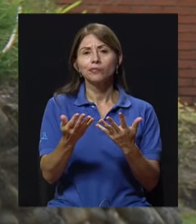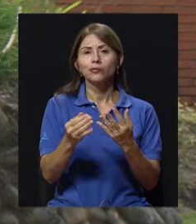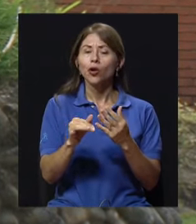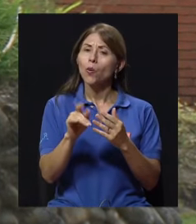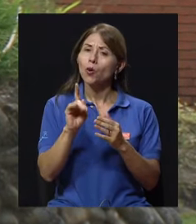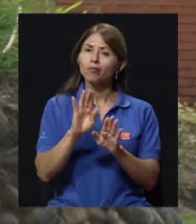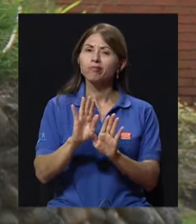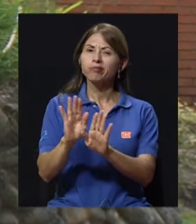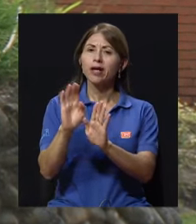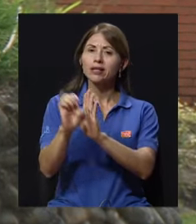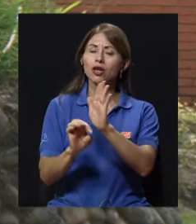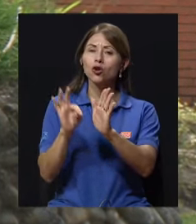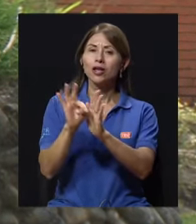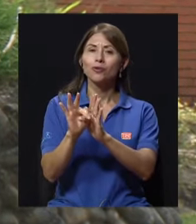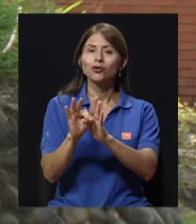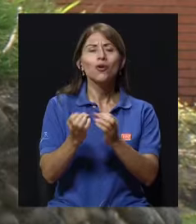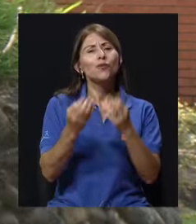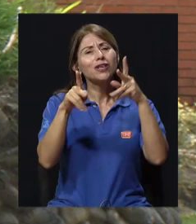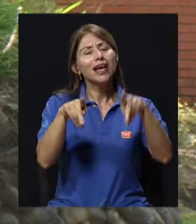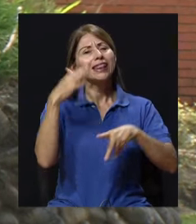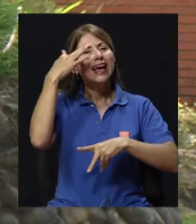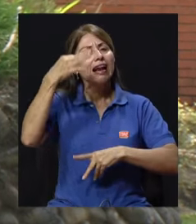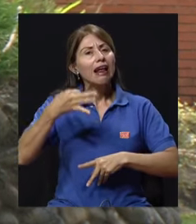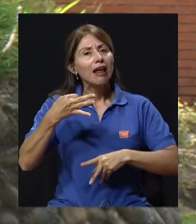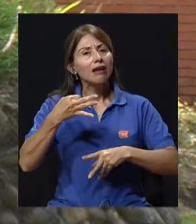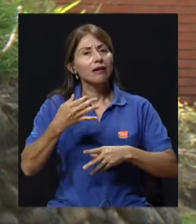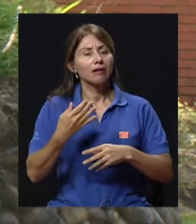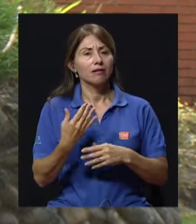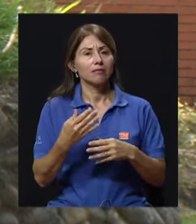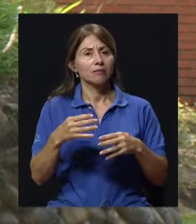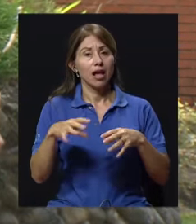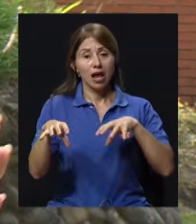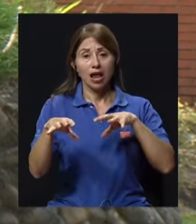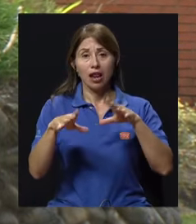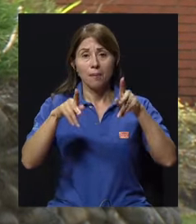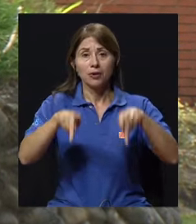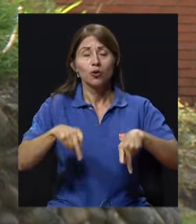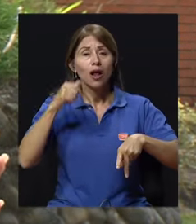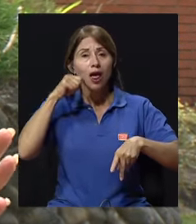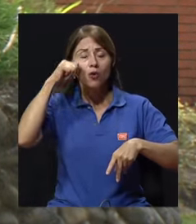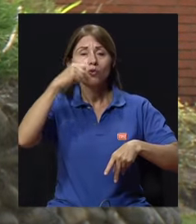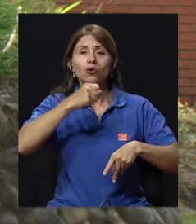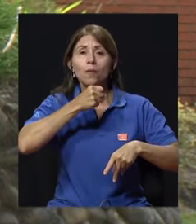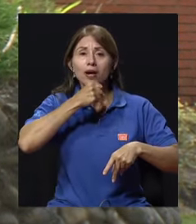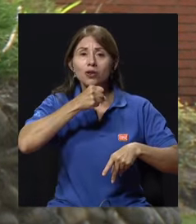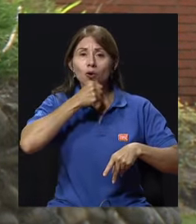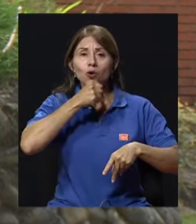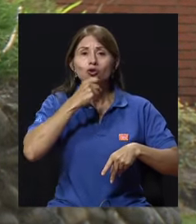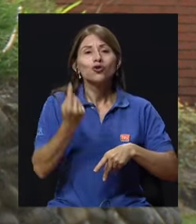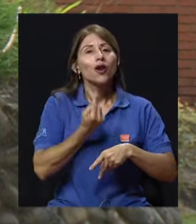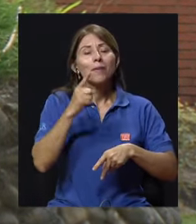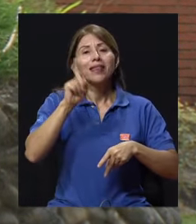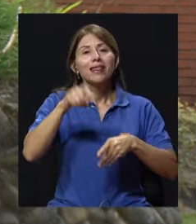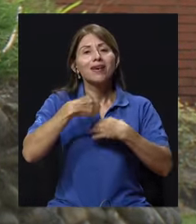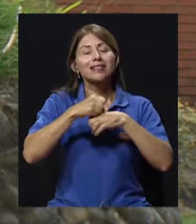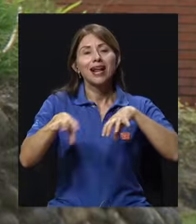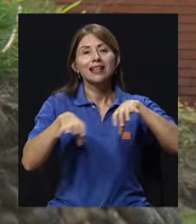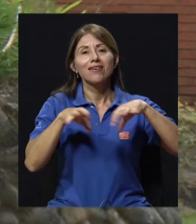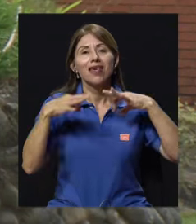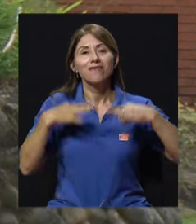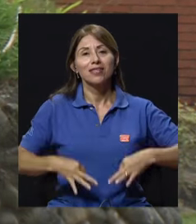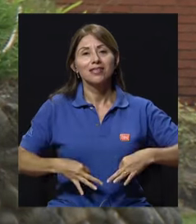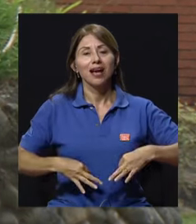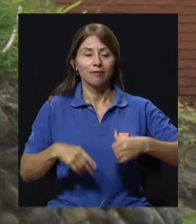¿verdad?, es que el adulto mayor solo puede hacer actividad física. Hay que hacer la diferencia entre lo que son actividad física, ejercicio